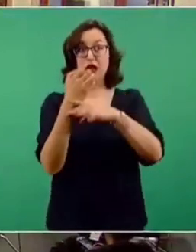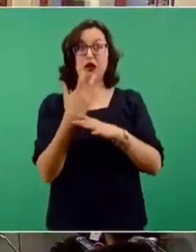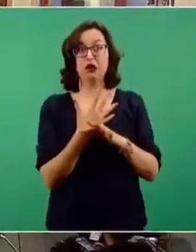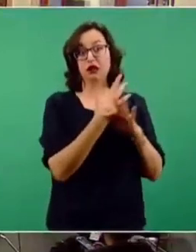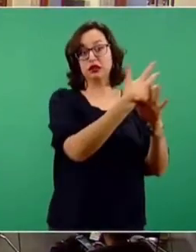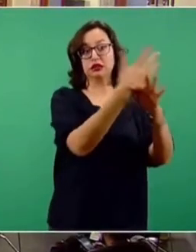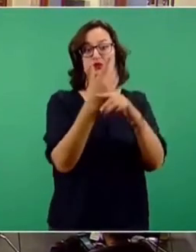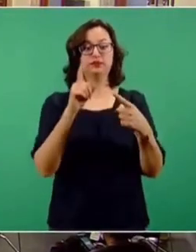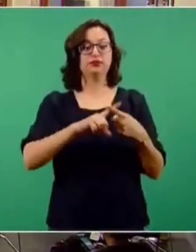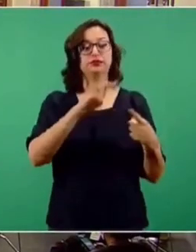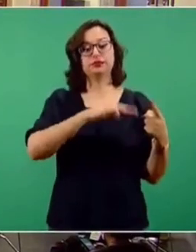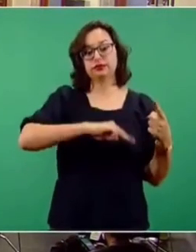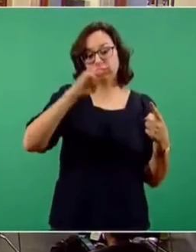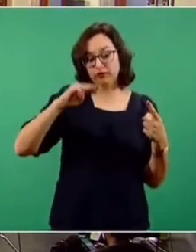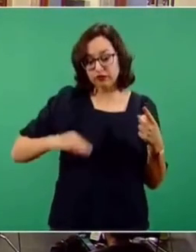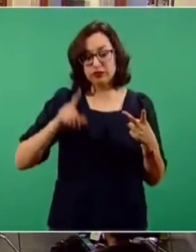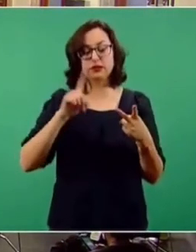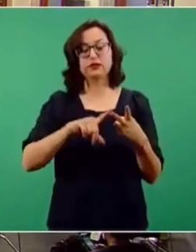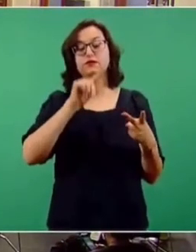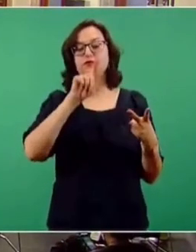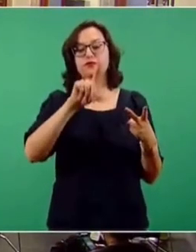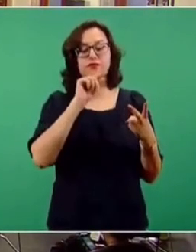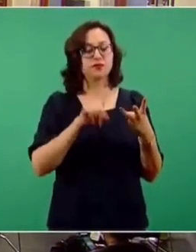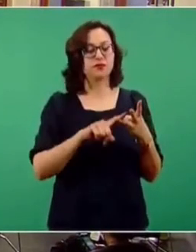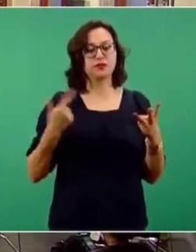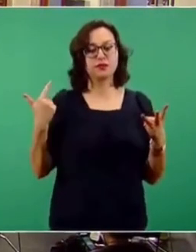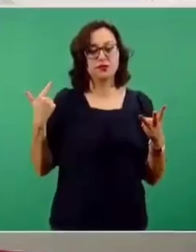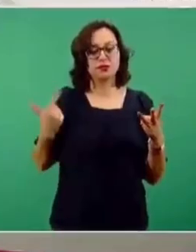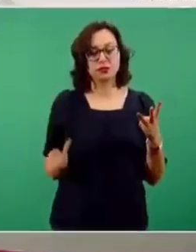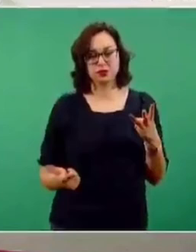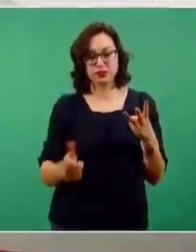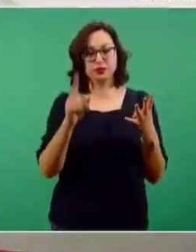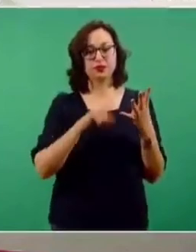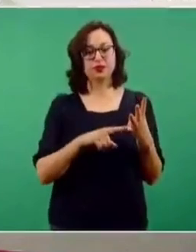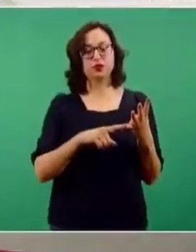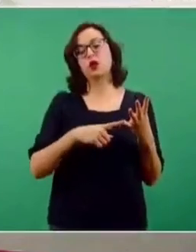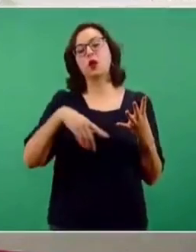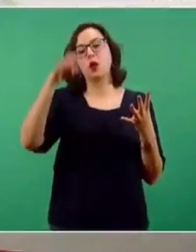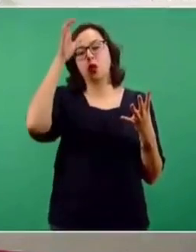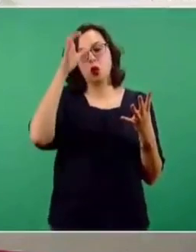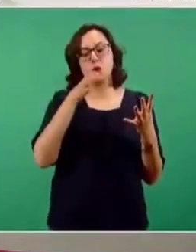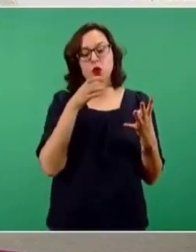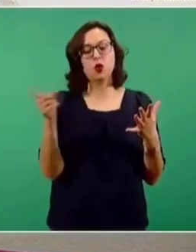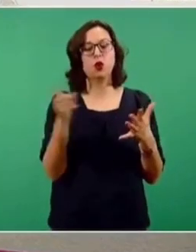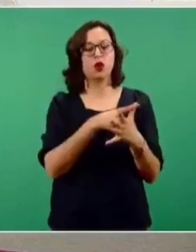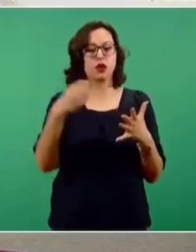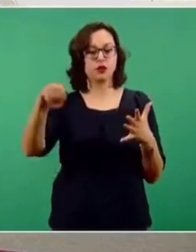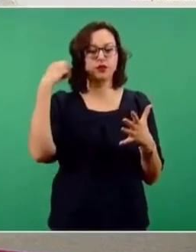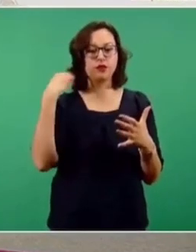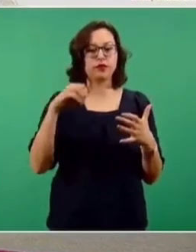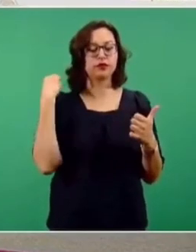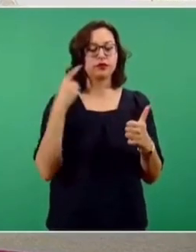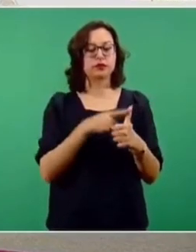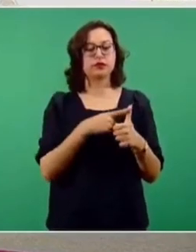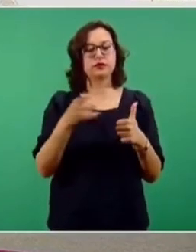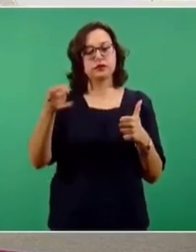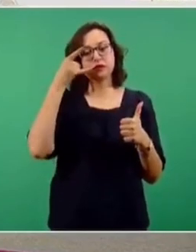Michoacán, Jalisco, Guanajuato, Coahuila, Oaxaca, Campeche,